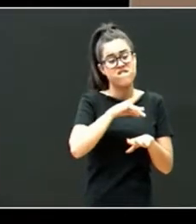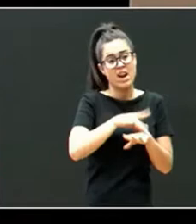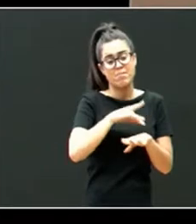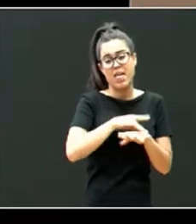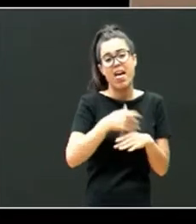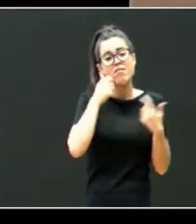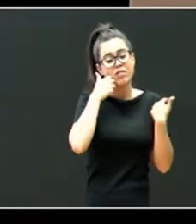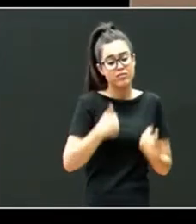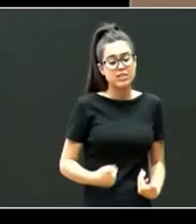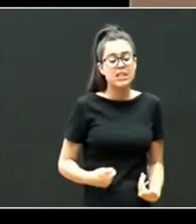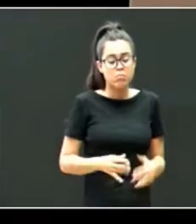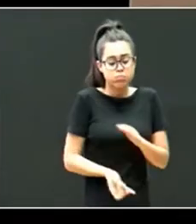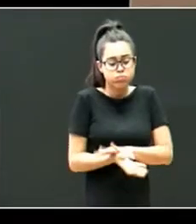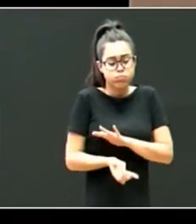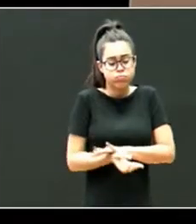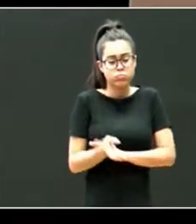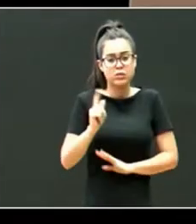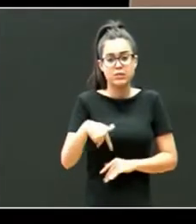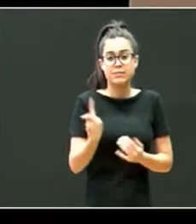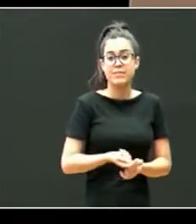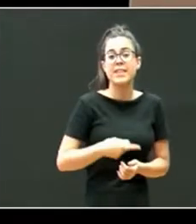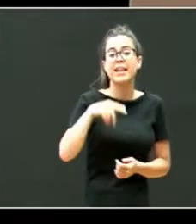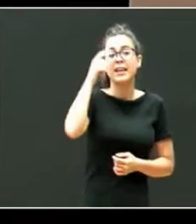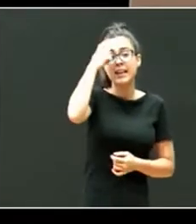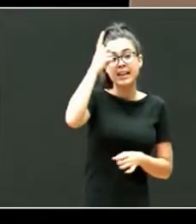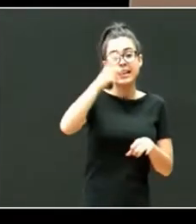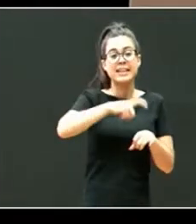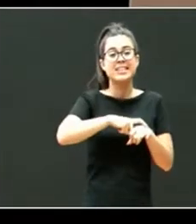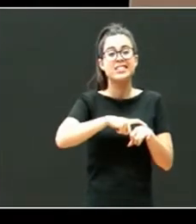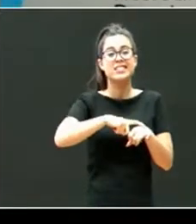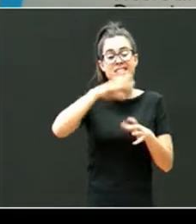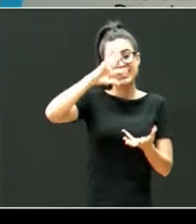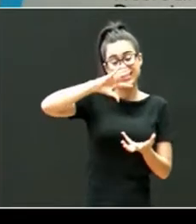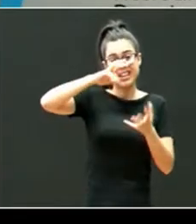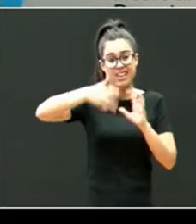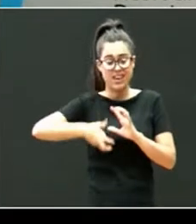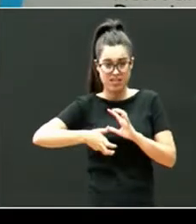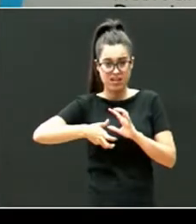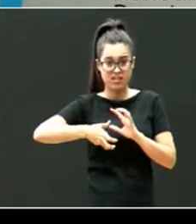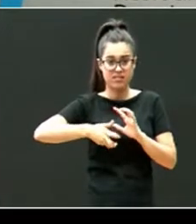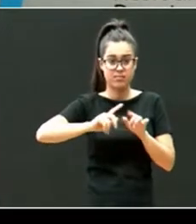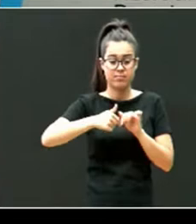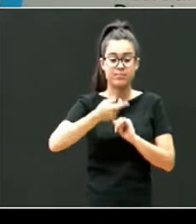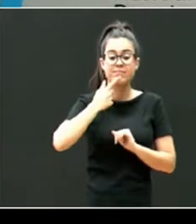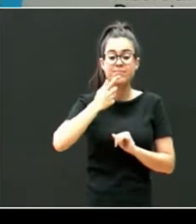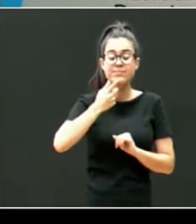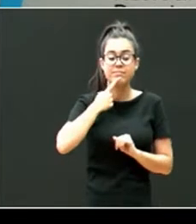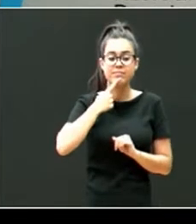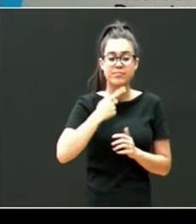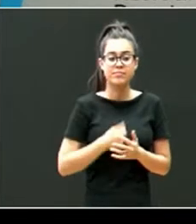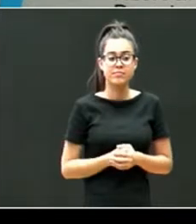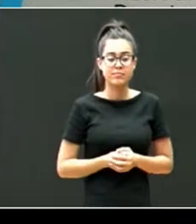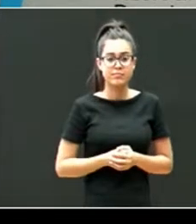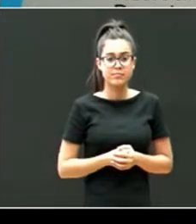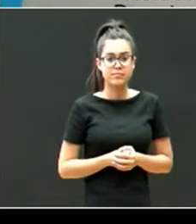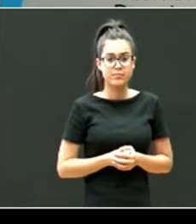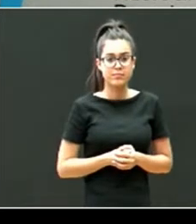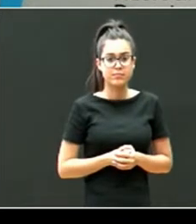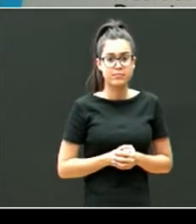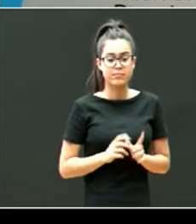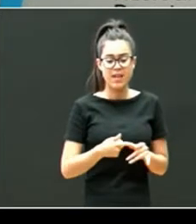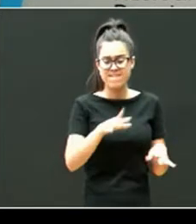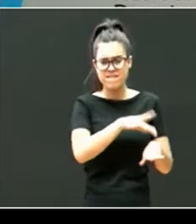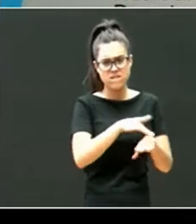lo que Rafael Benito psiquiatra e colega mío estudioso en neurodesarrollo habla de la innumerable cantidad de